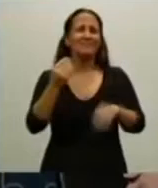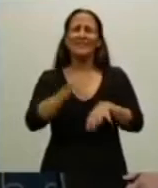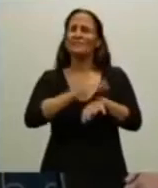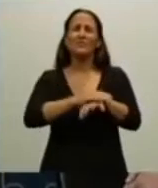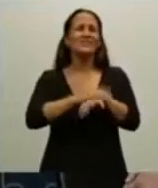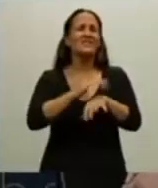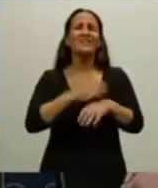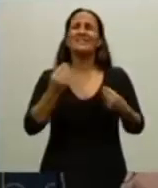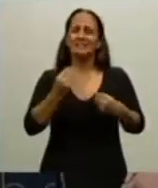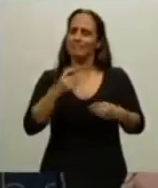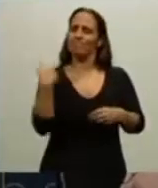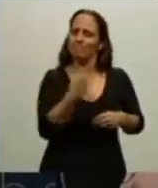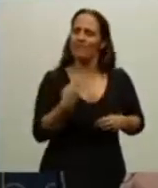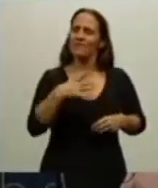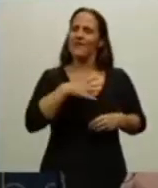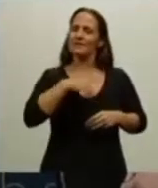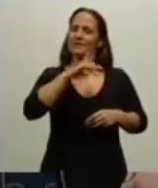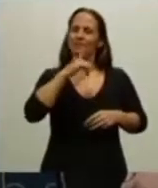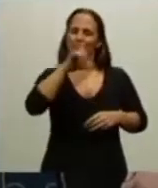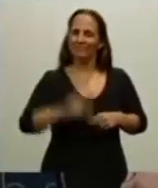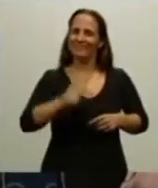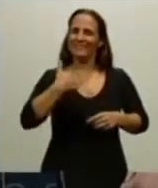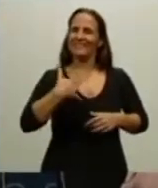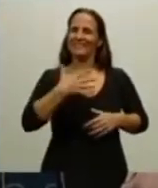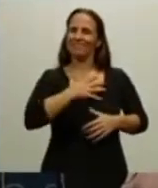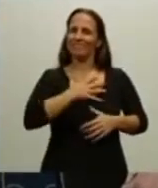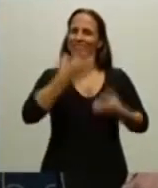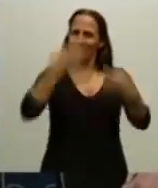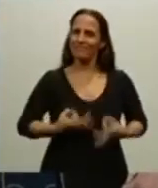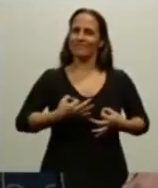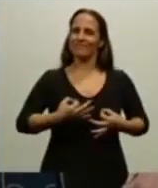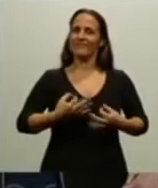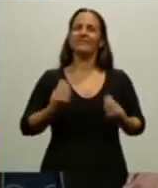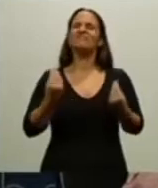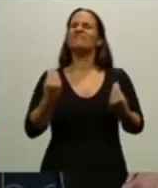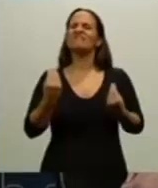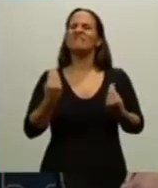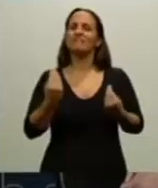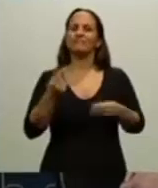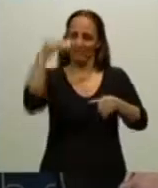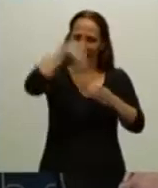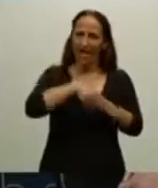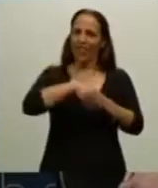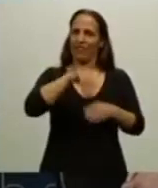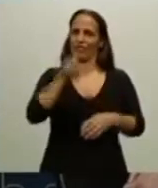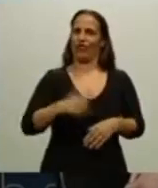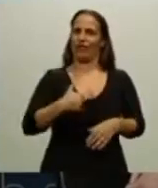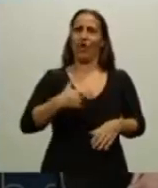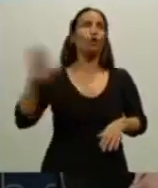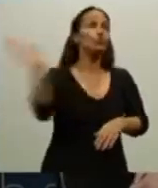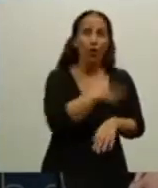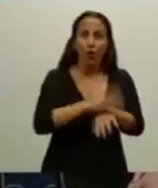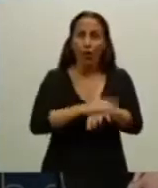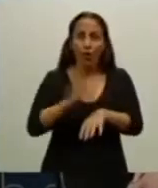que hemos tenido en no construir una gran nación ha sido desde aquí adentro, no de todos por